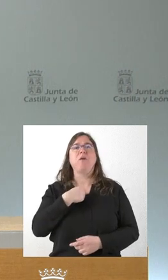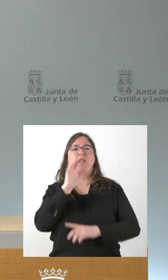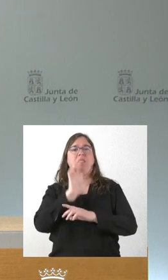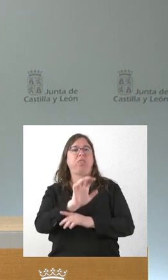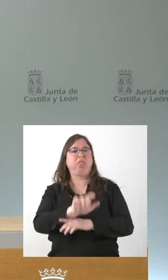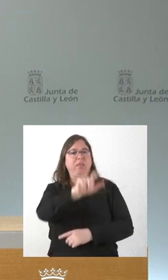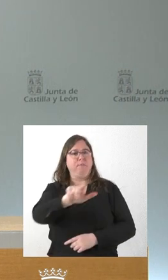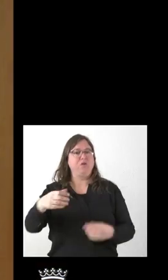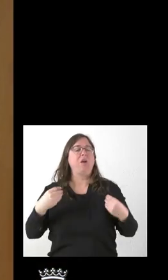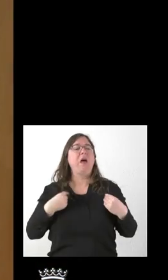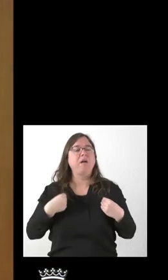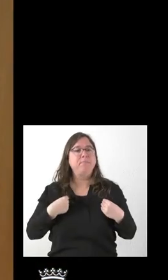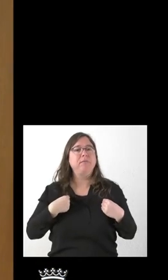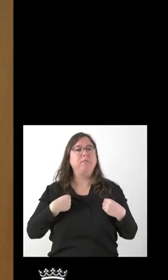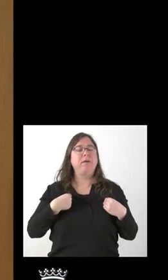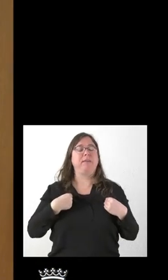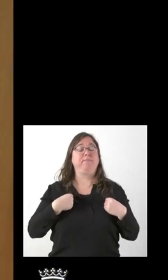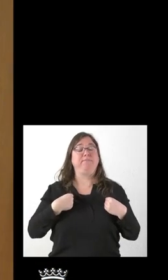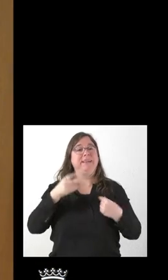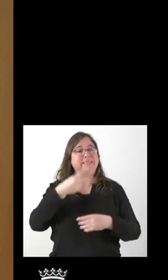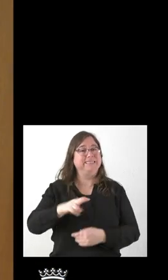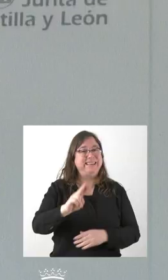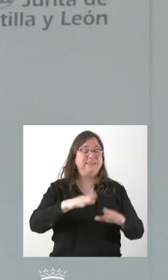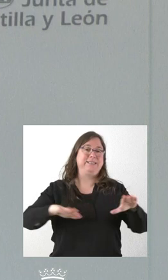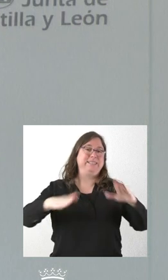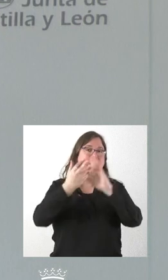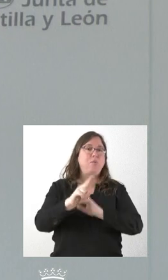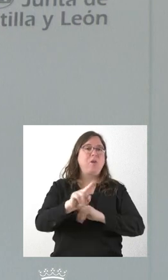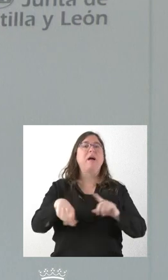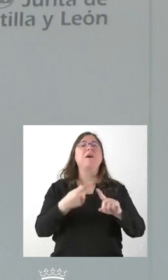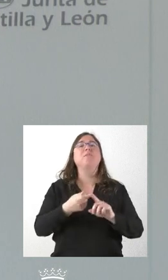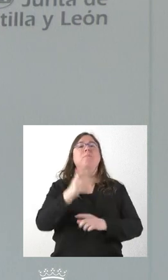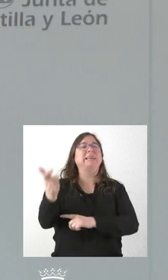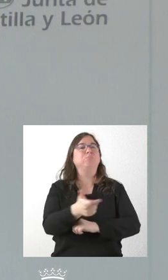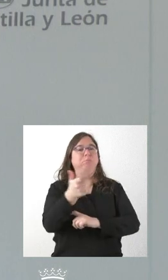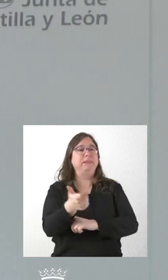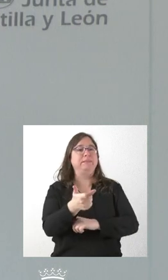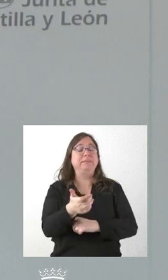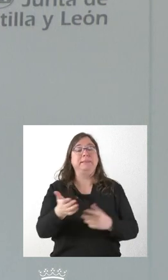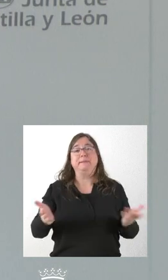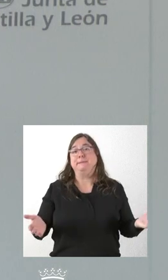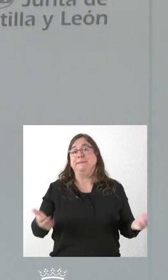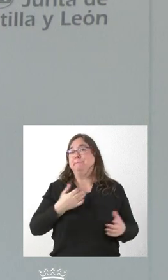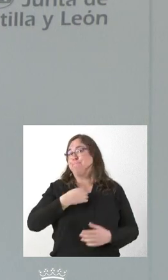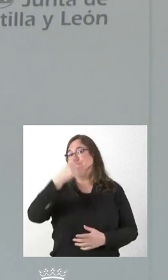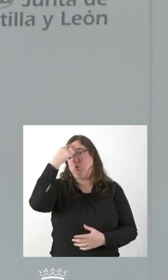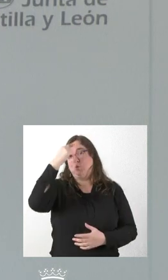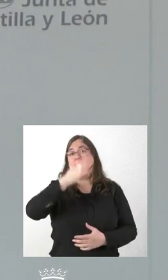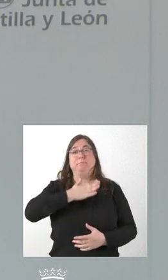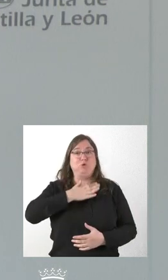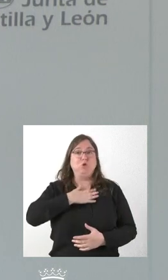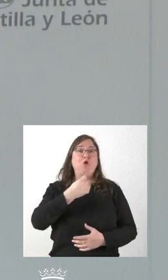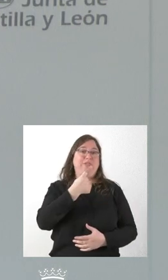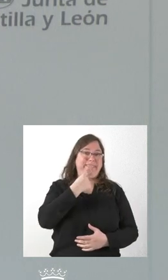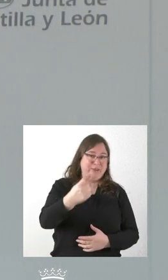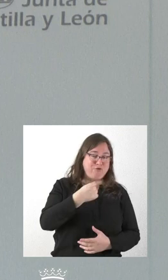la Sierra de la Culebra y a los bomberos forestales. Bueno, ustedes saben que yo, desde esto, lugar, otros lo dicen, yo lo